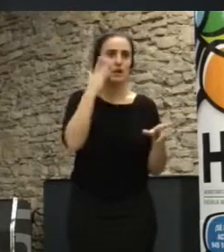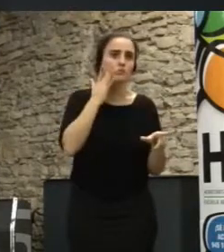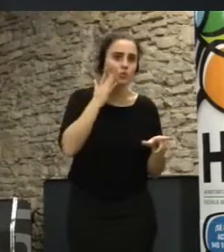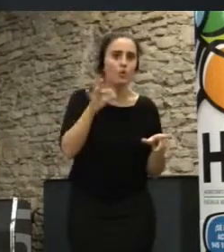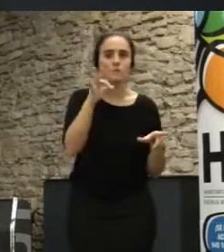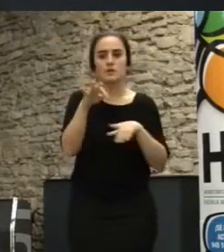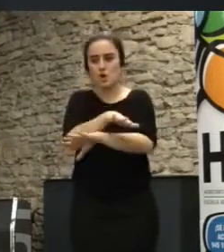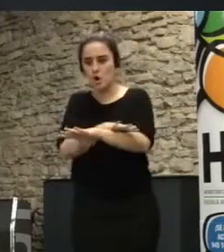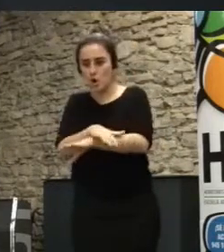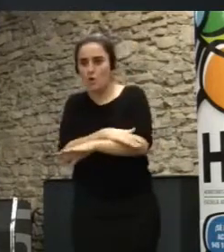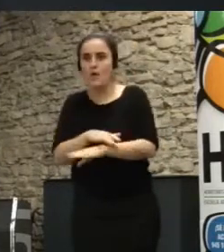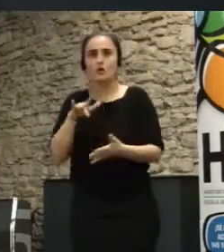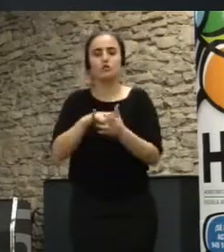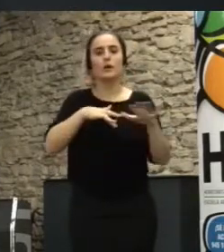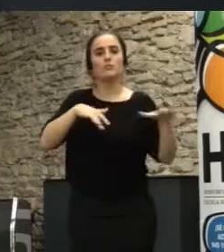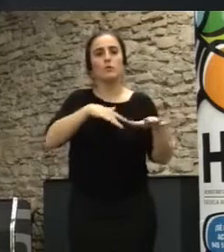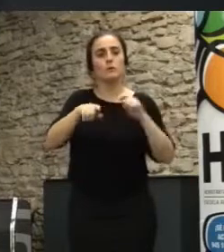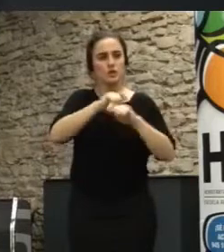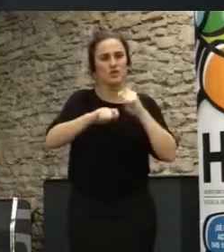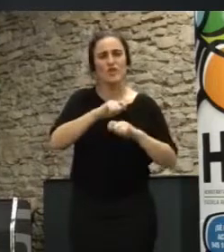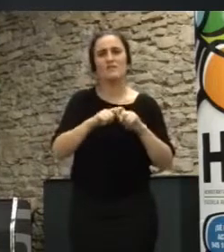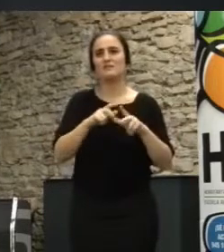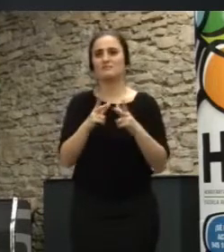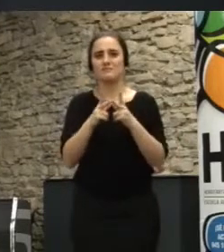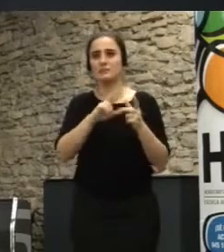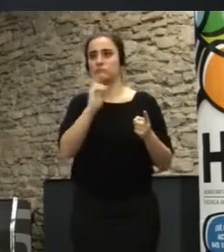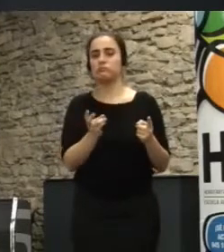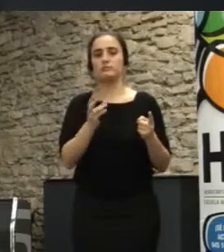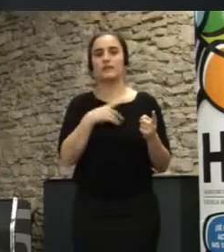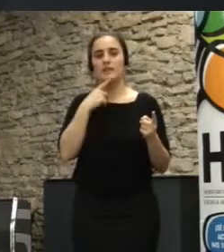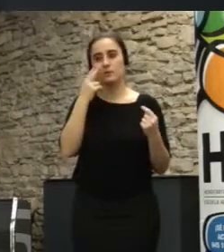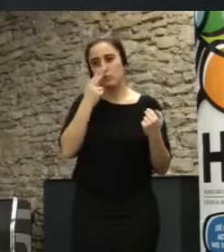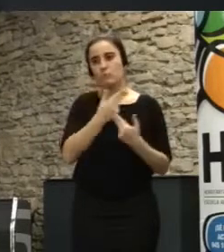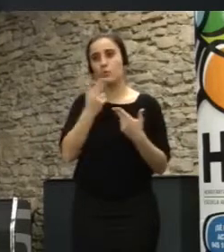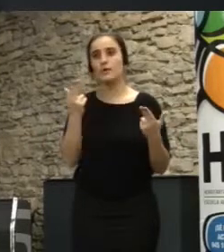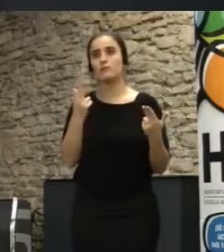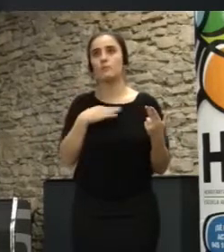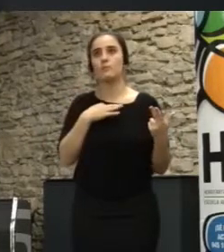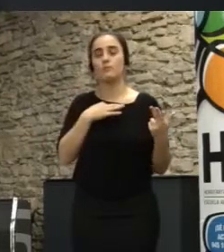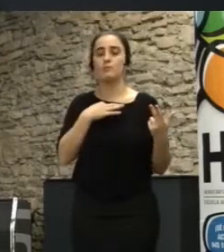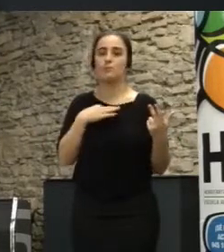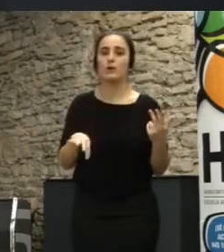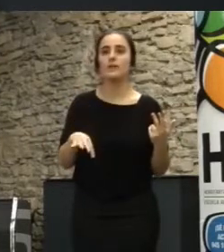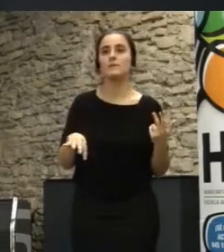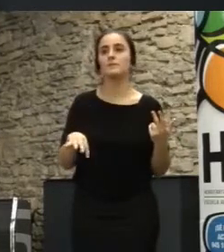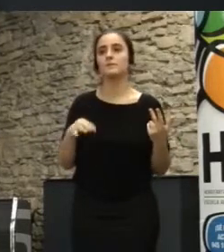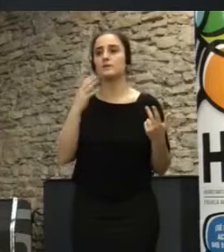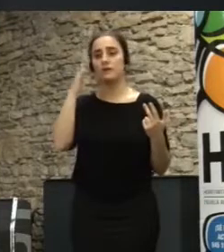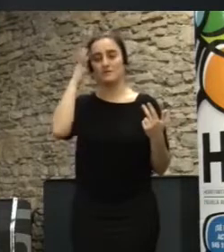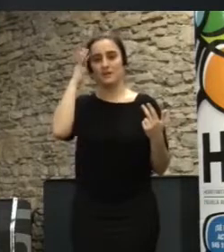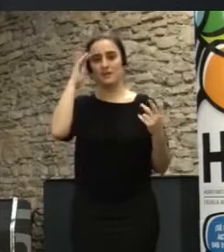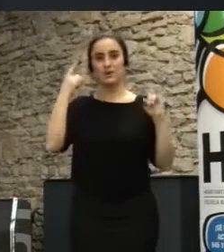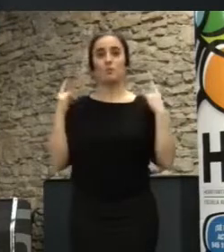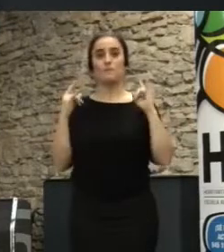en Brasil con todos los movimientos sociales autogestión o sea lo público puede ser un vector de imaginaos en los bosques comunales